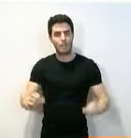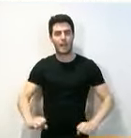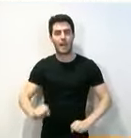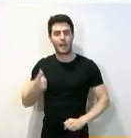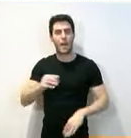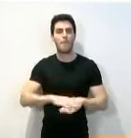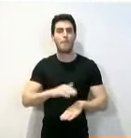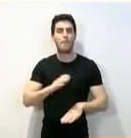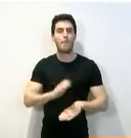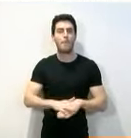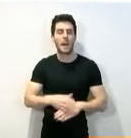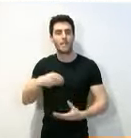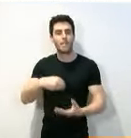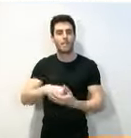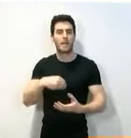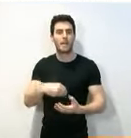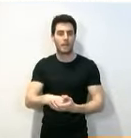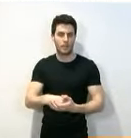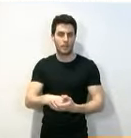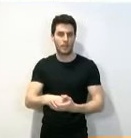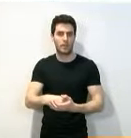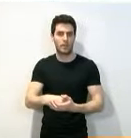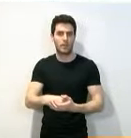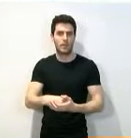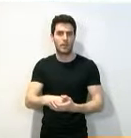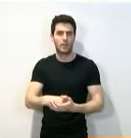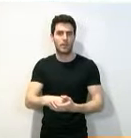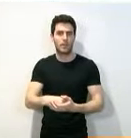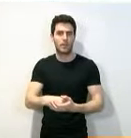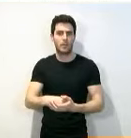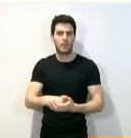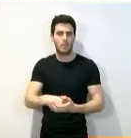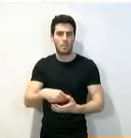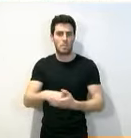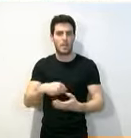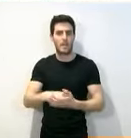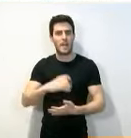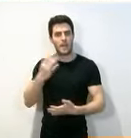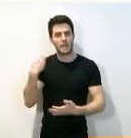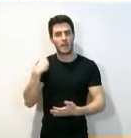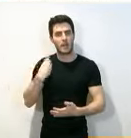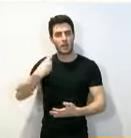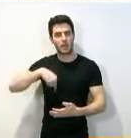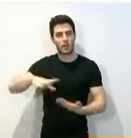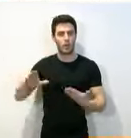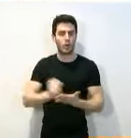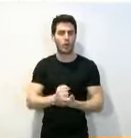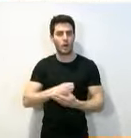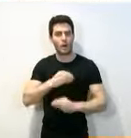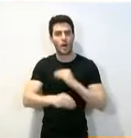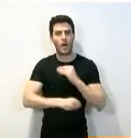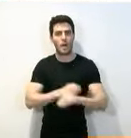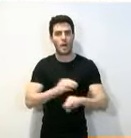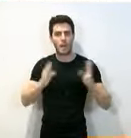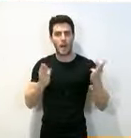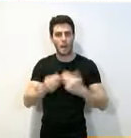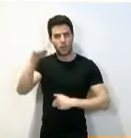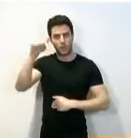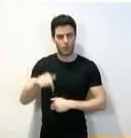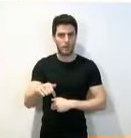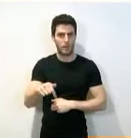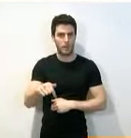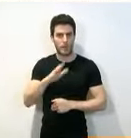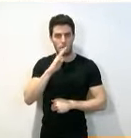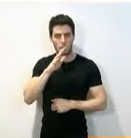insertar esa apuesta que conjuntamente haremos hoy seguramente todos en este Parlamento por la